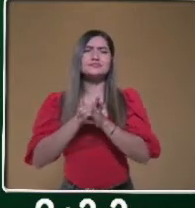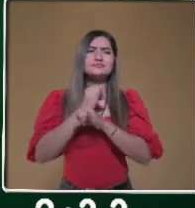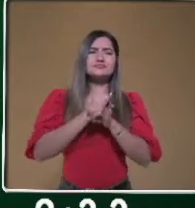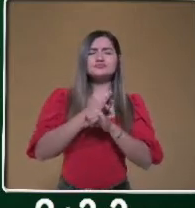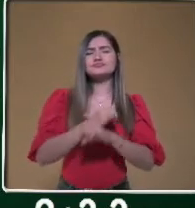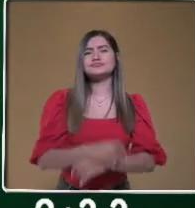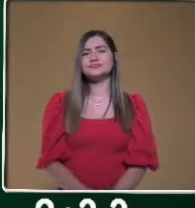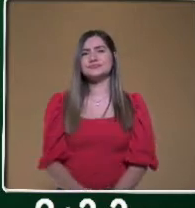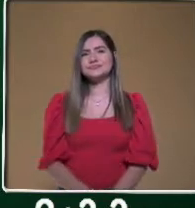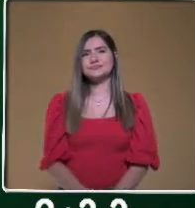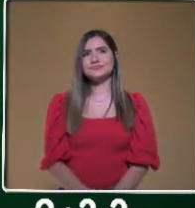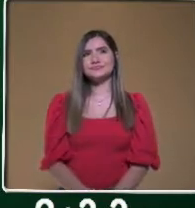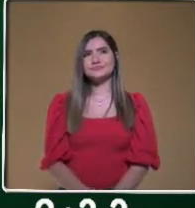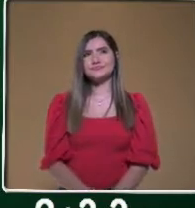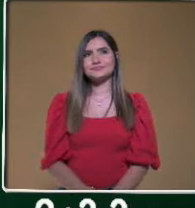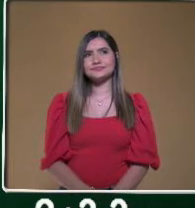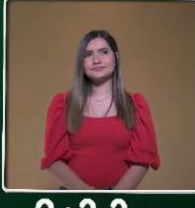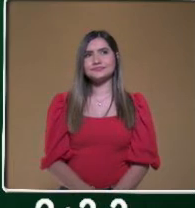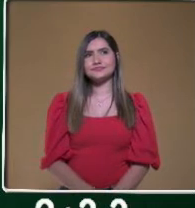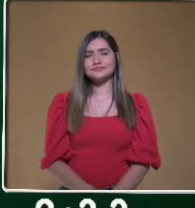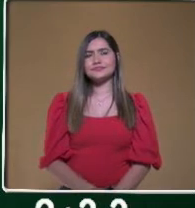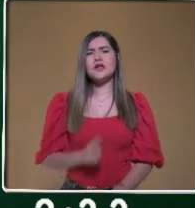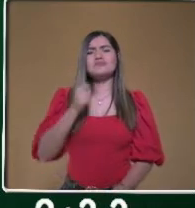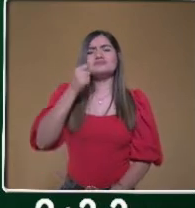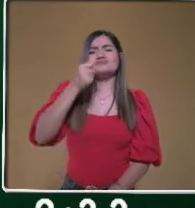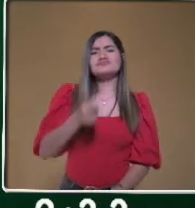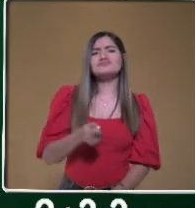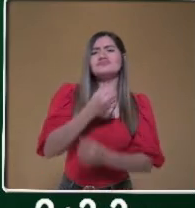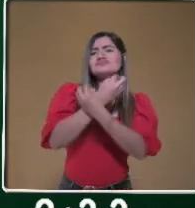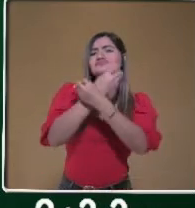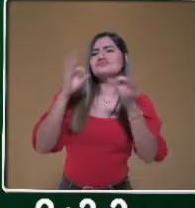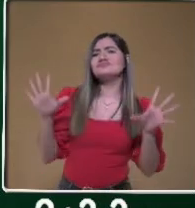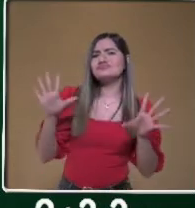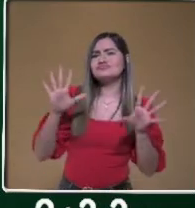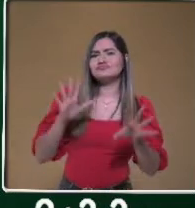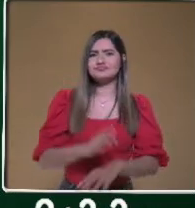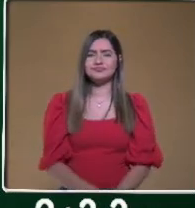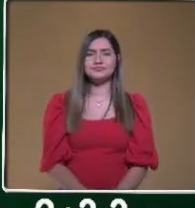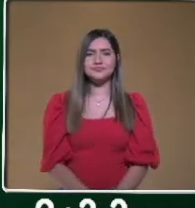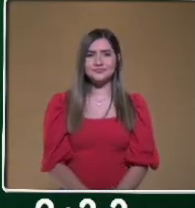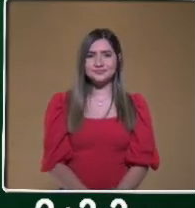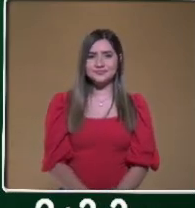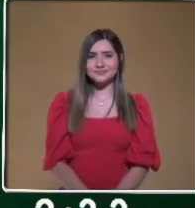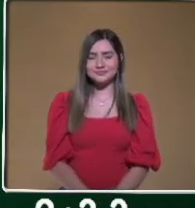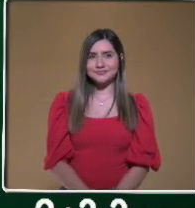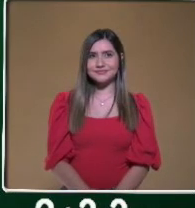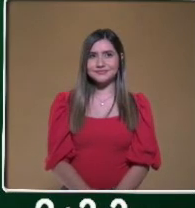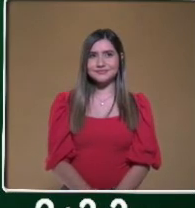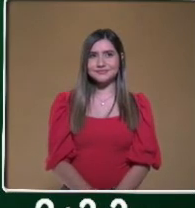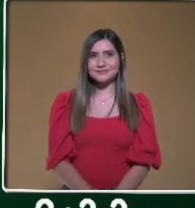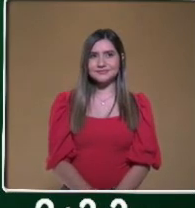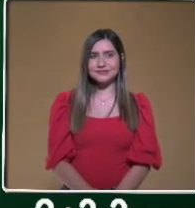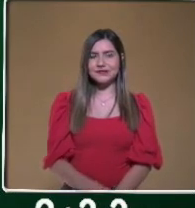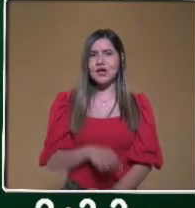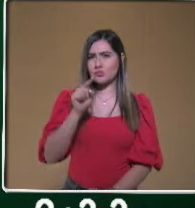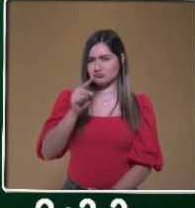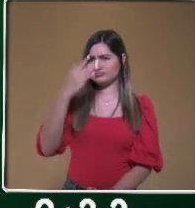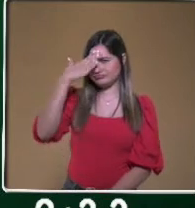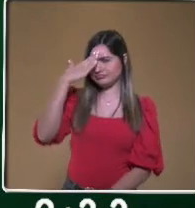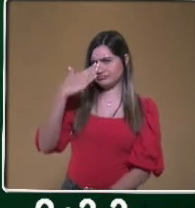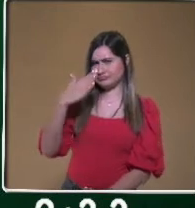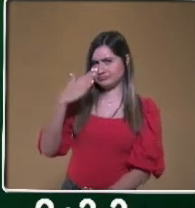es un anuncio publicitario que va estrechamente relacionado con el tema. ¿Sabías que